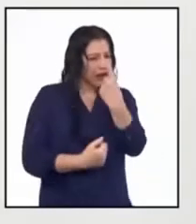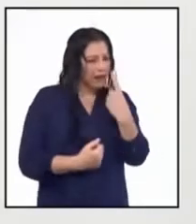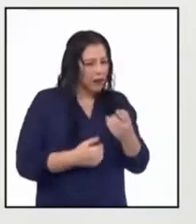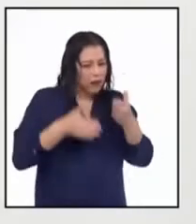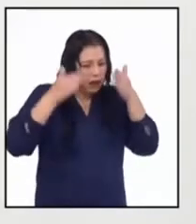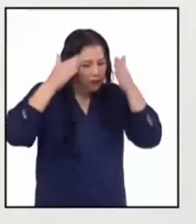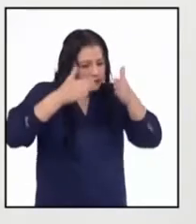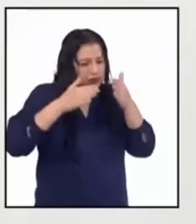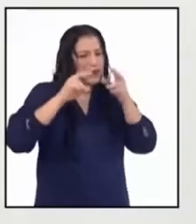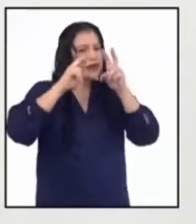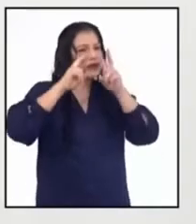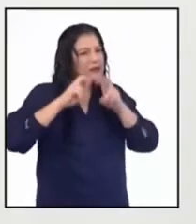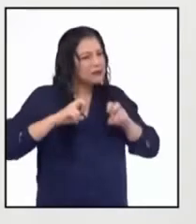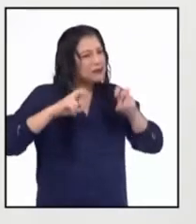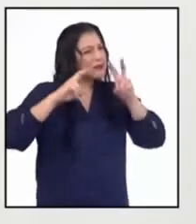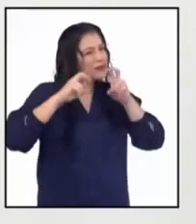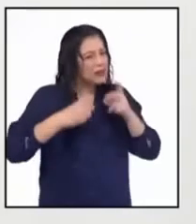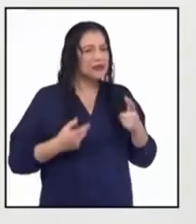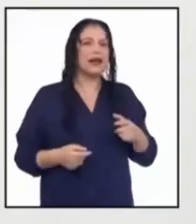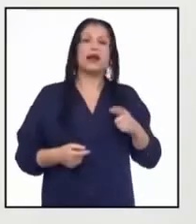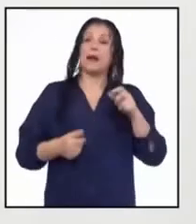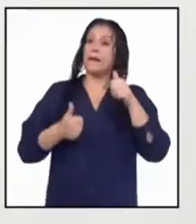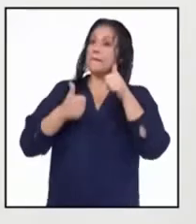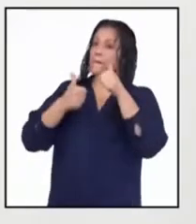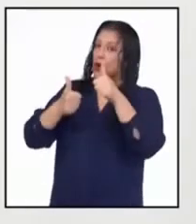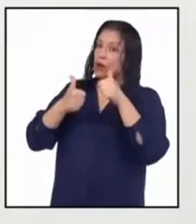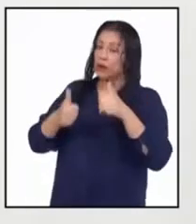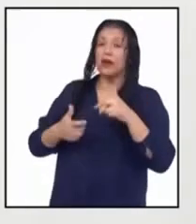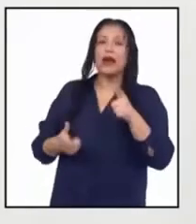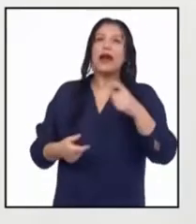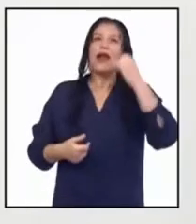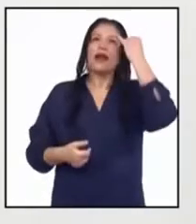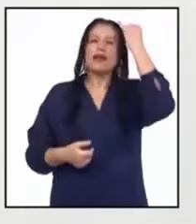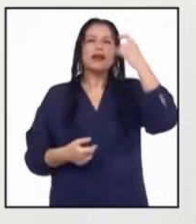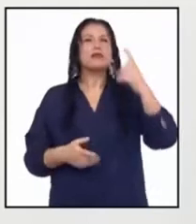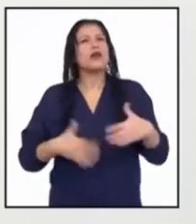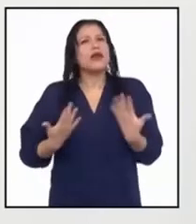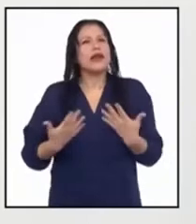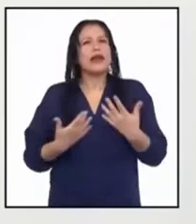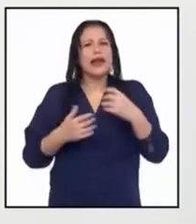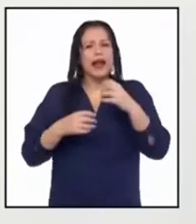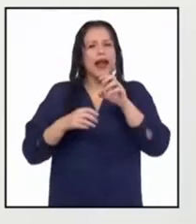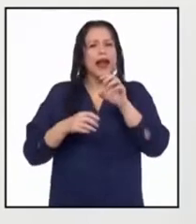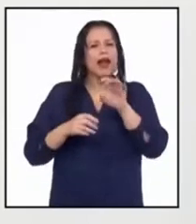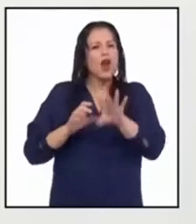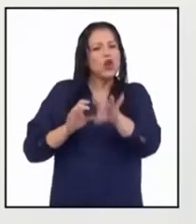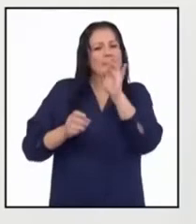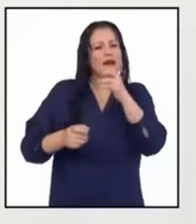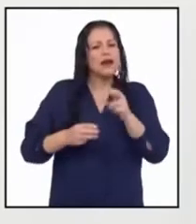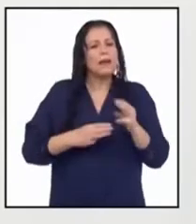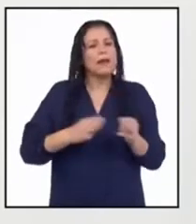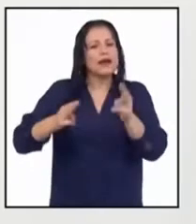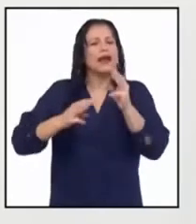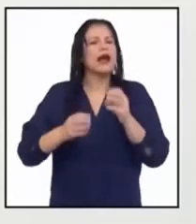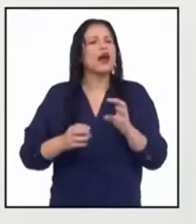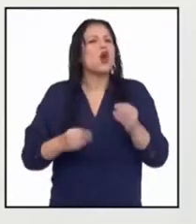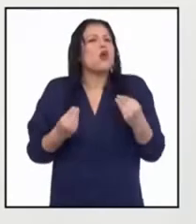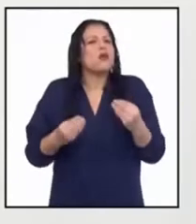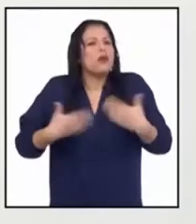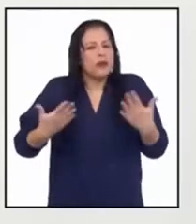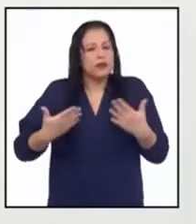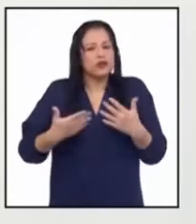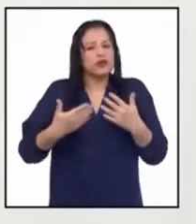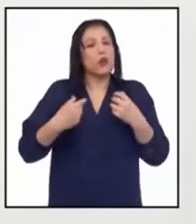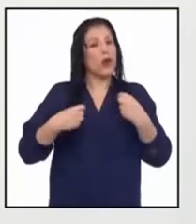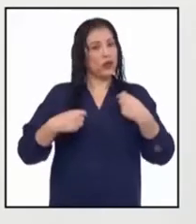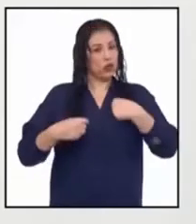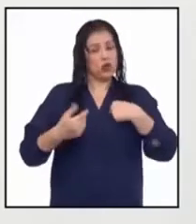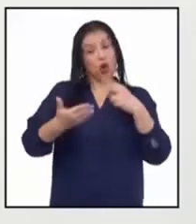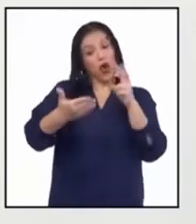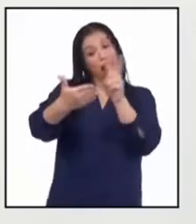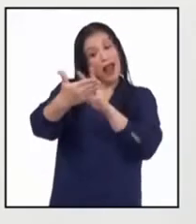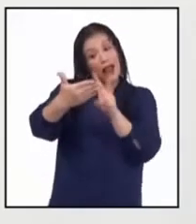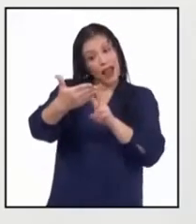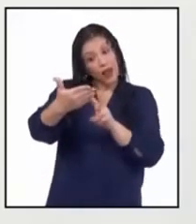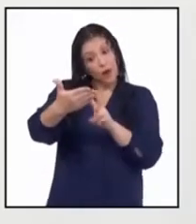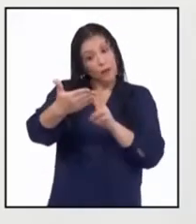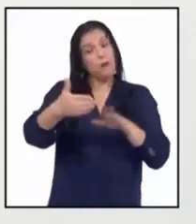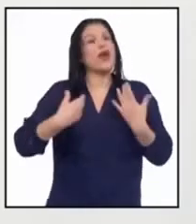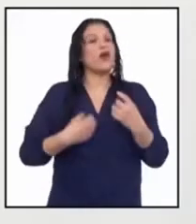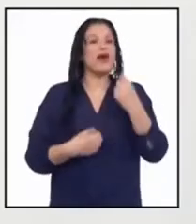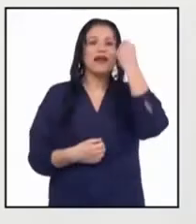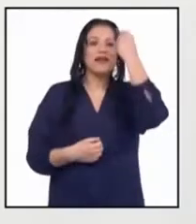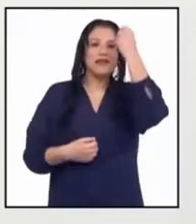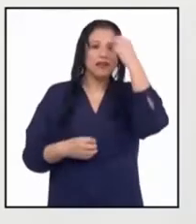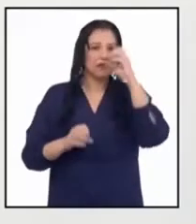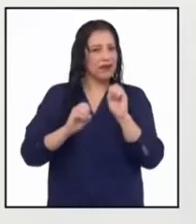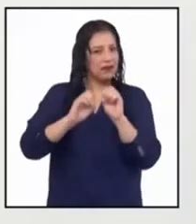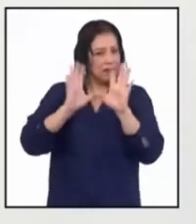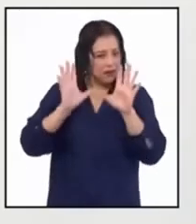Stephanie. La idea es buscar la forma de poder comprender con mayor facilidad los textos que uno lee.